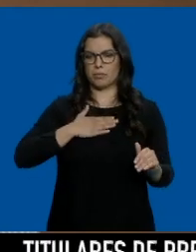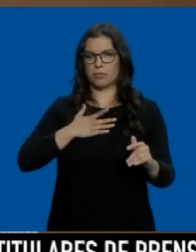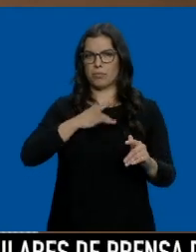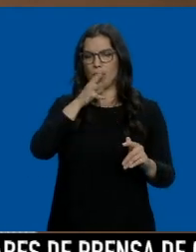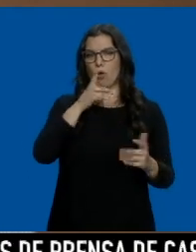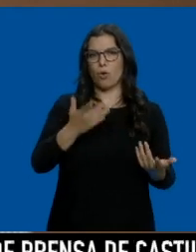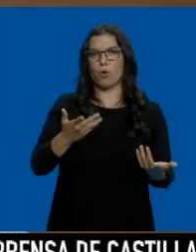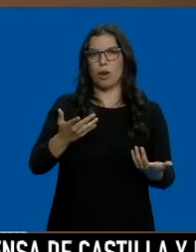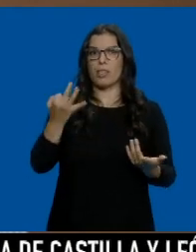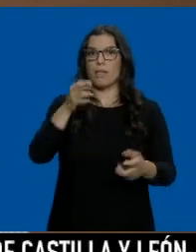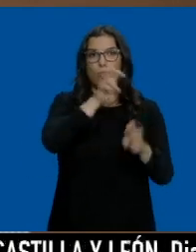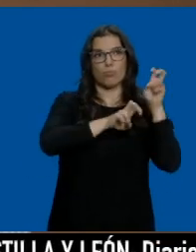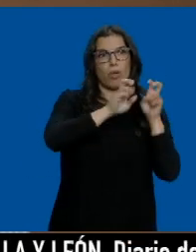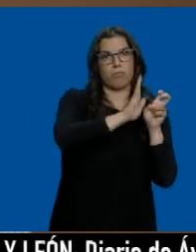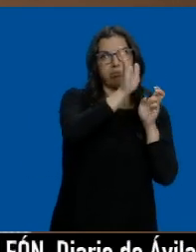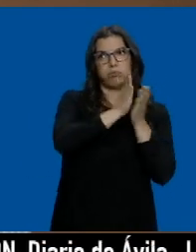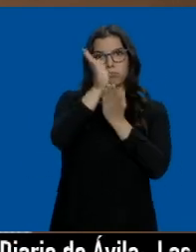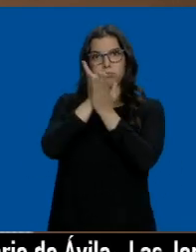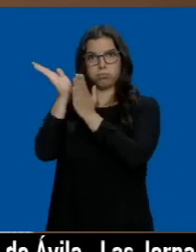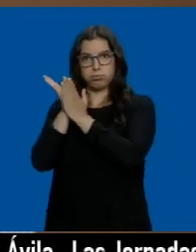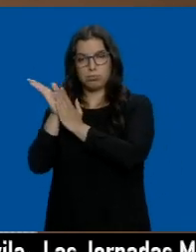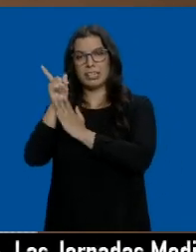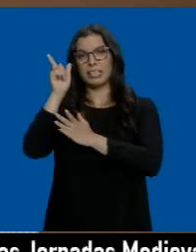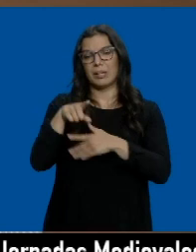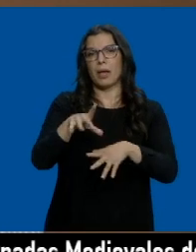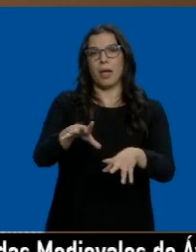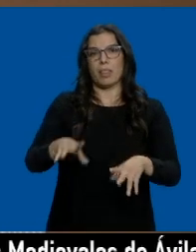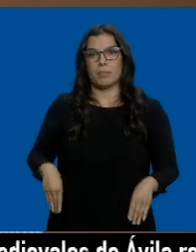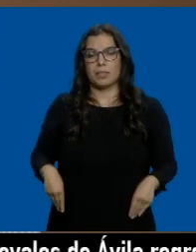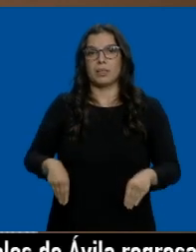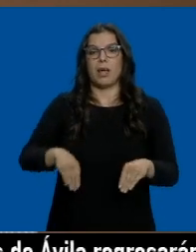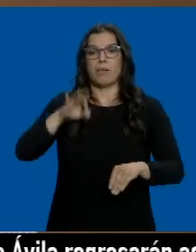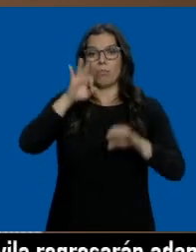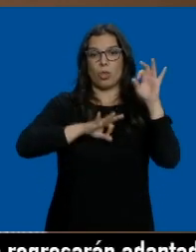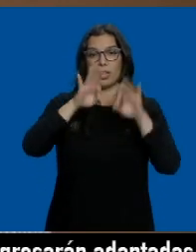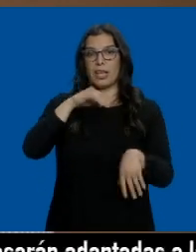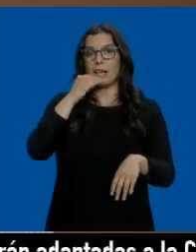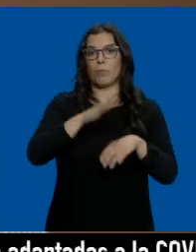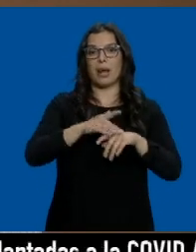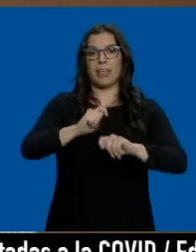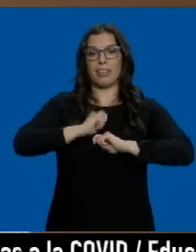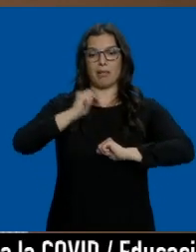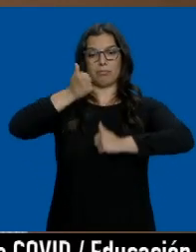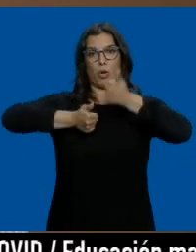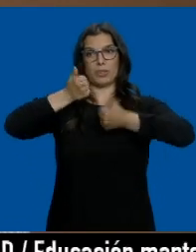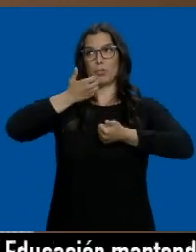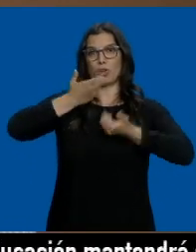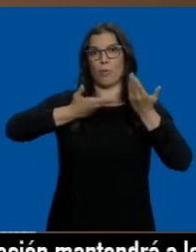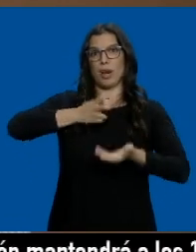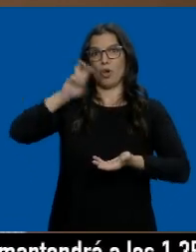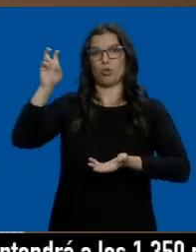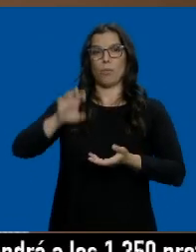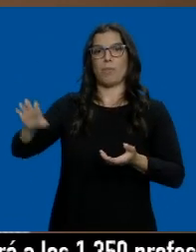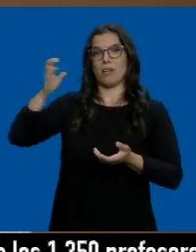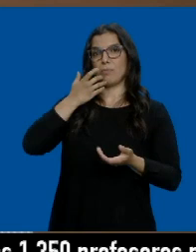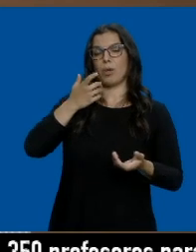Hay que buscar otros países y además hay que asumir parte de ese margen para seguir siendo competitivos respecto a otros países, por